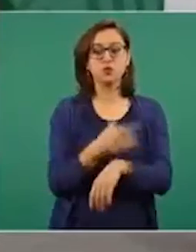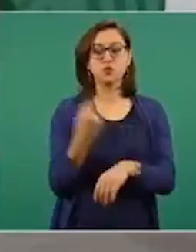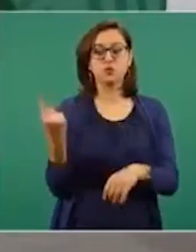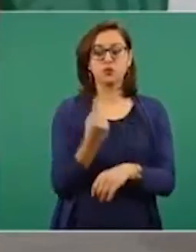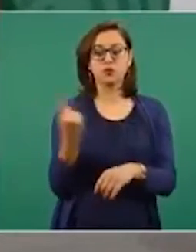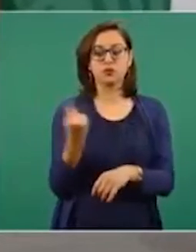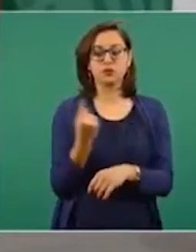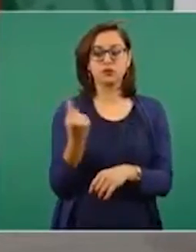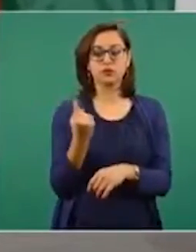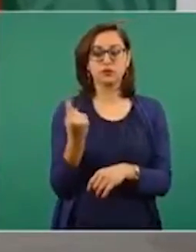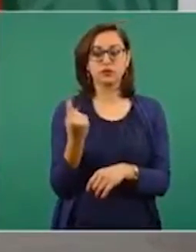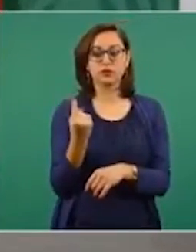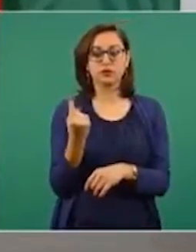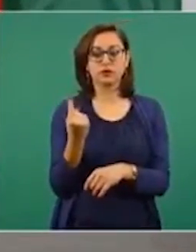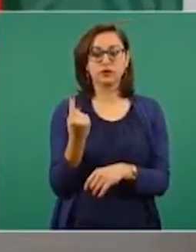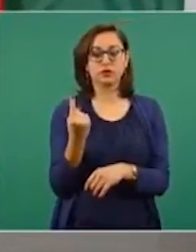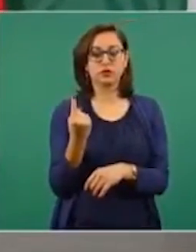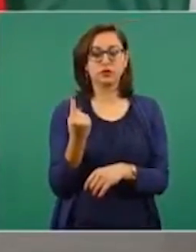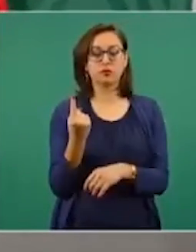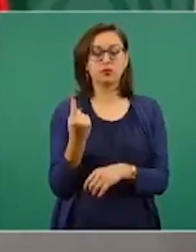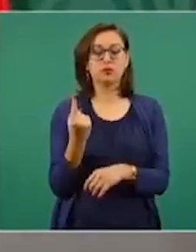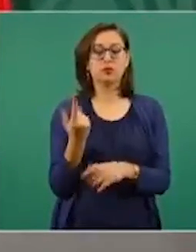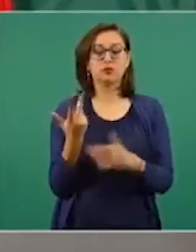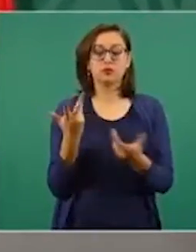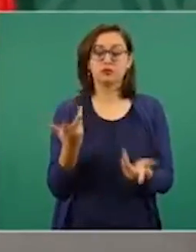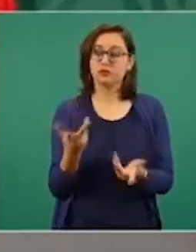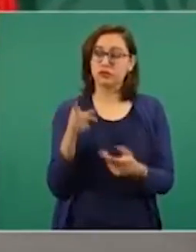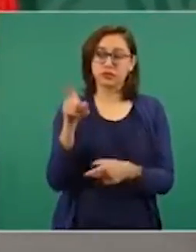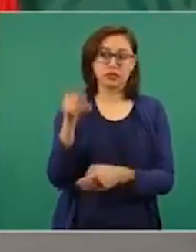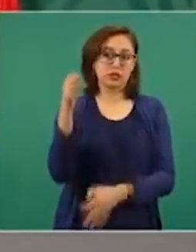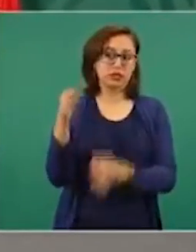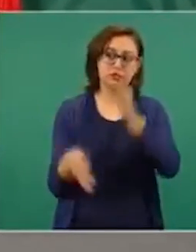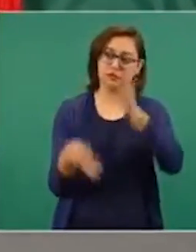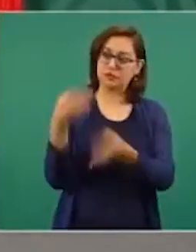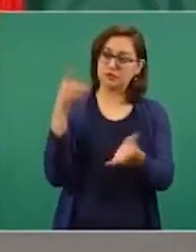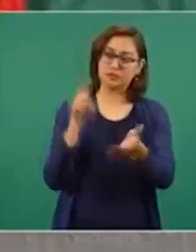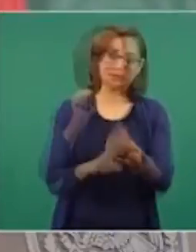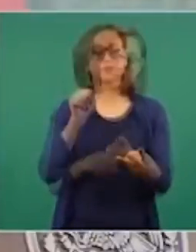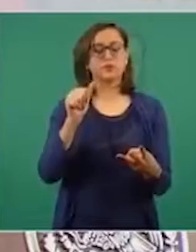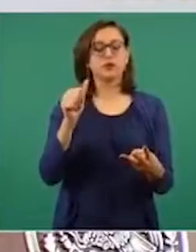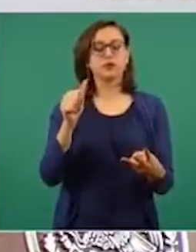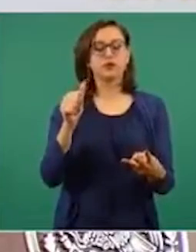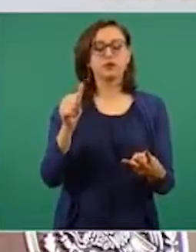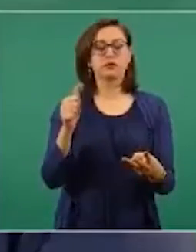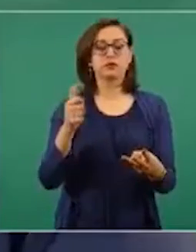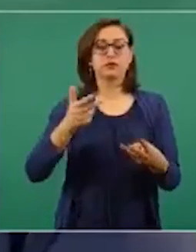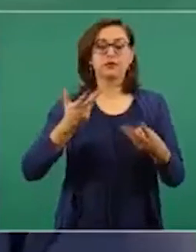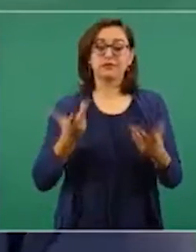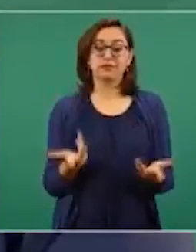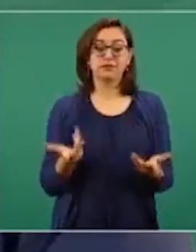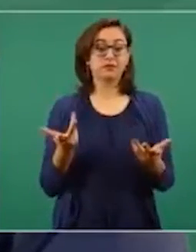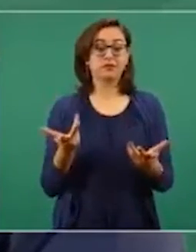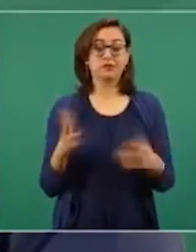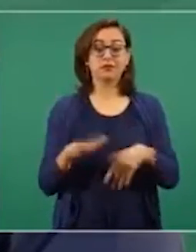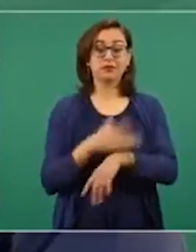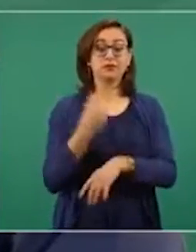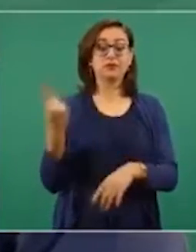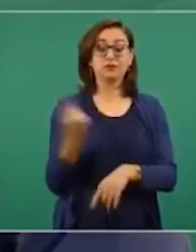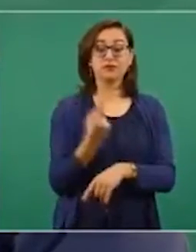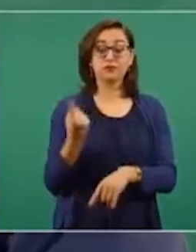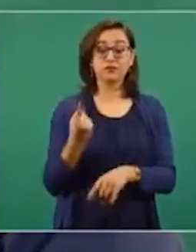la reforma al Poder Judicial, no se nos va a volver a presentar